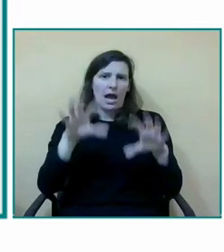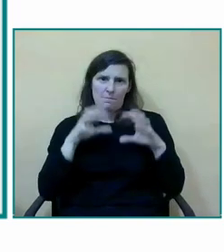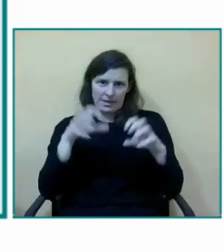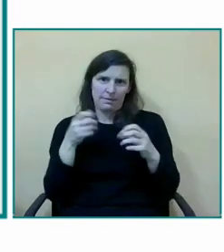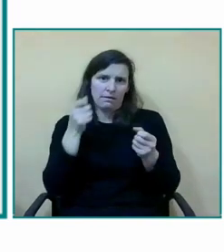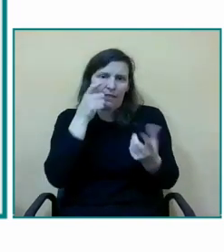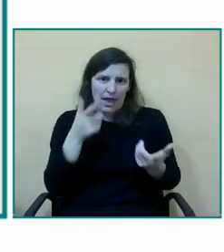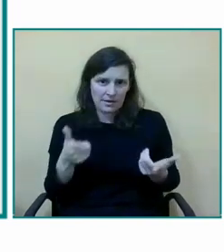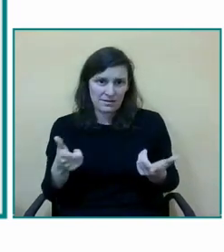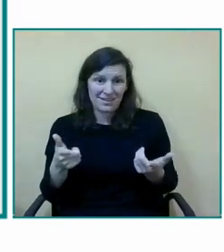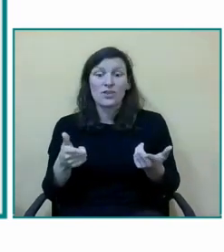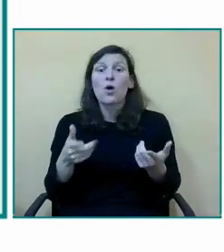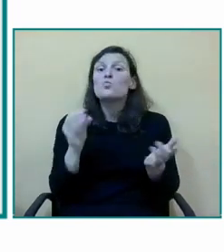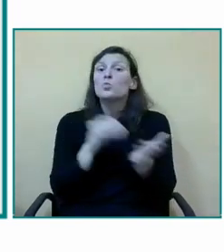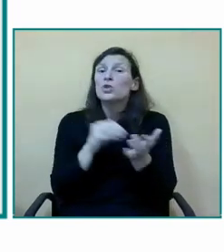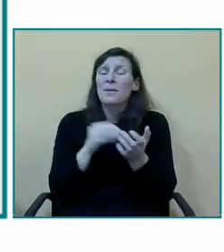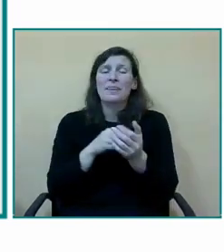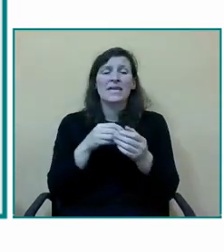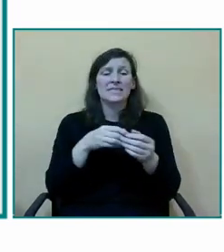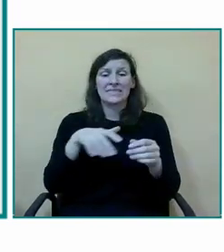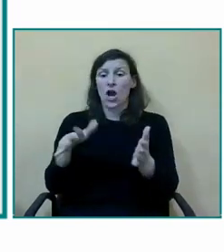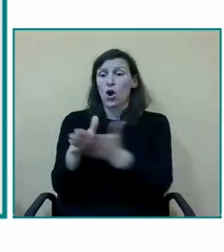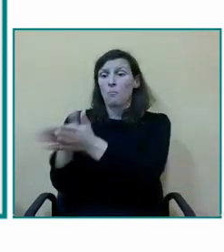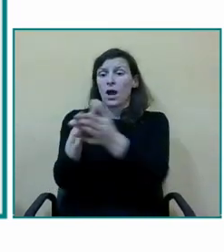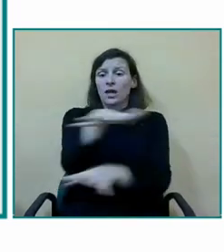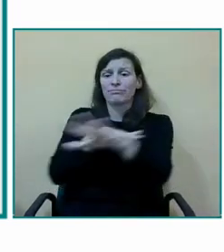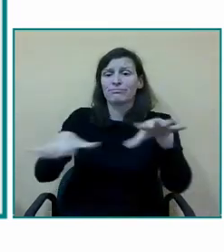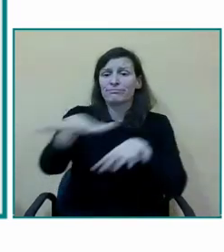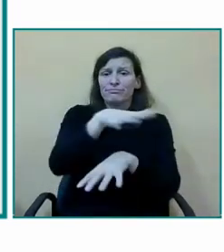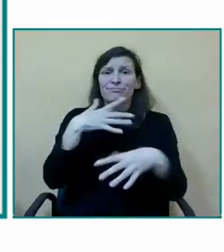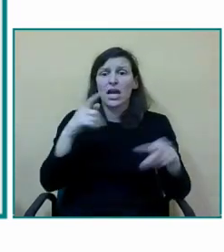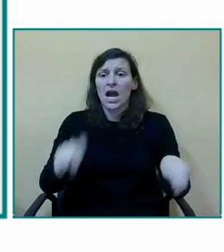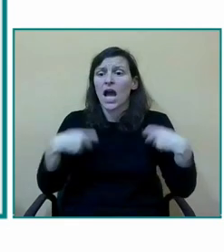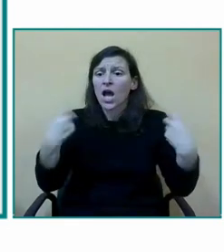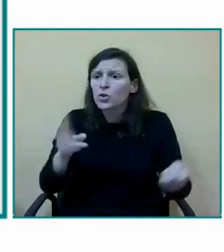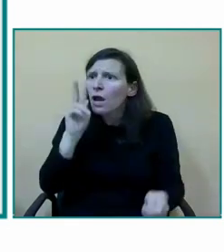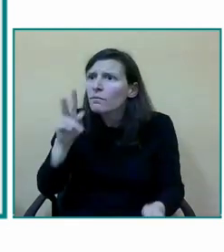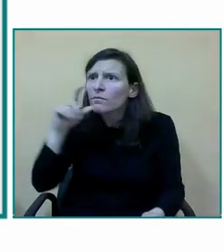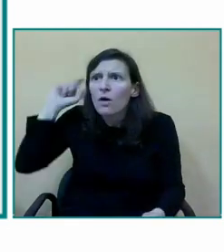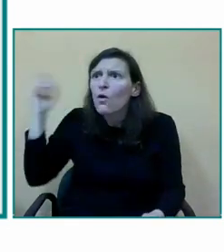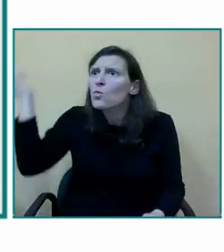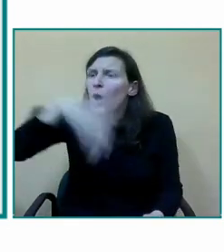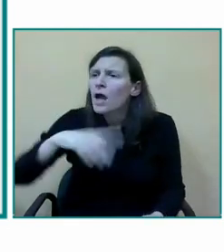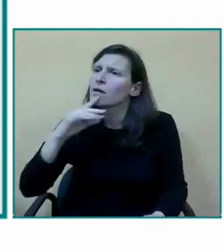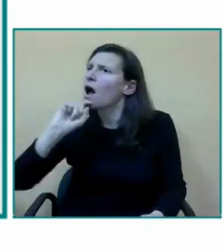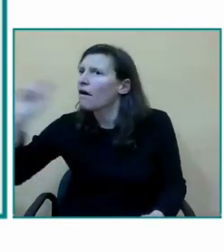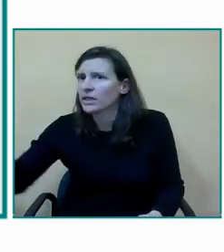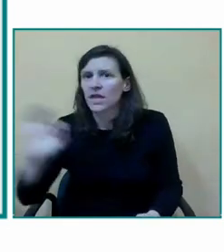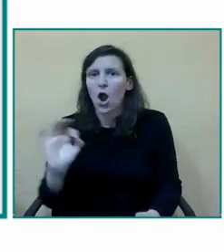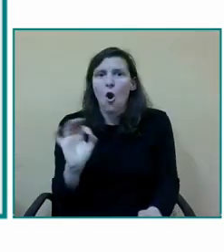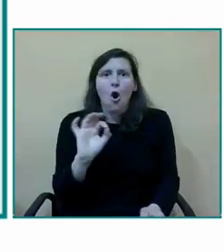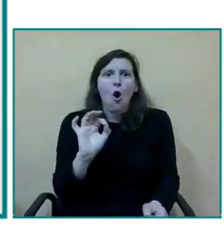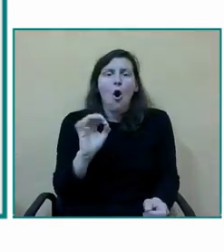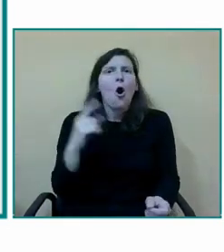pacientes como sordos lo van a ver normal vamos a darle importancia a todos los intercambios comunicativos que el niño tenga